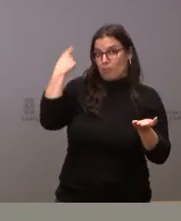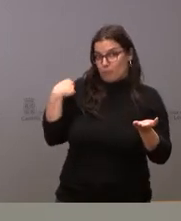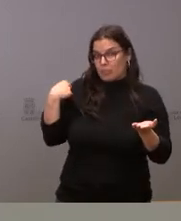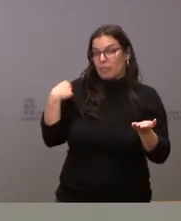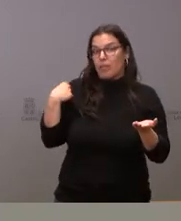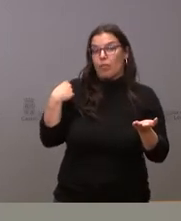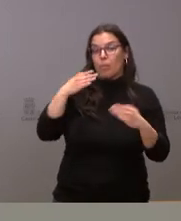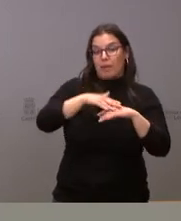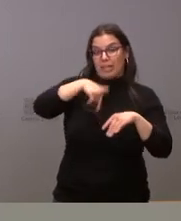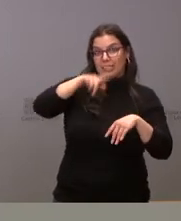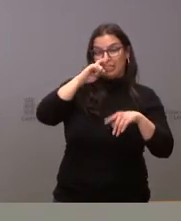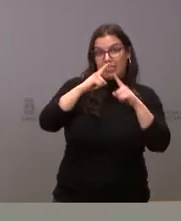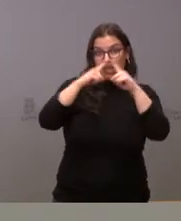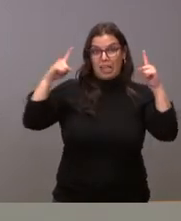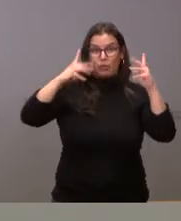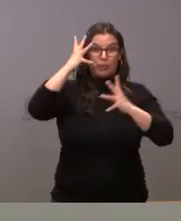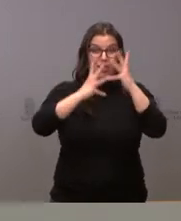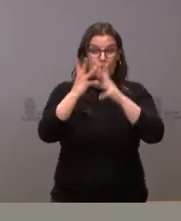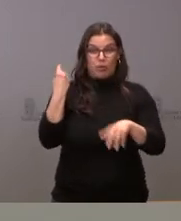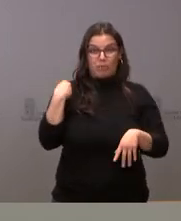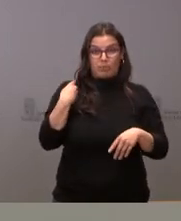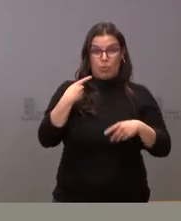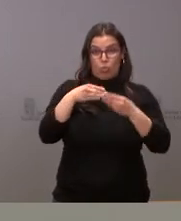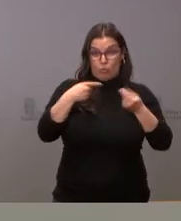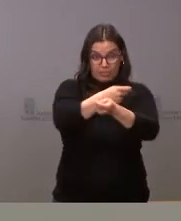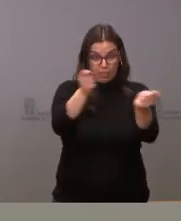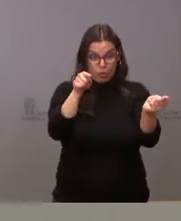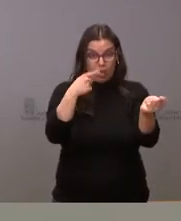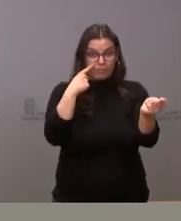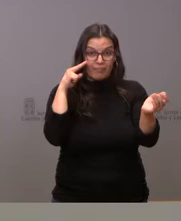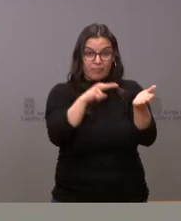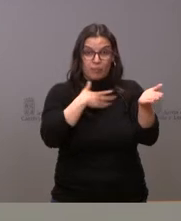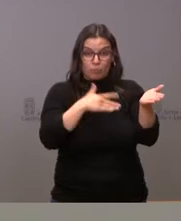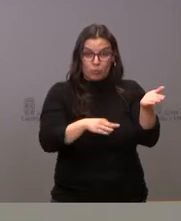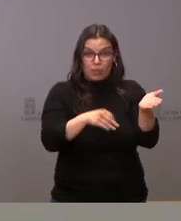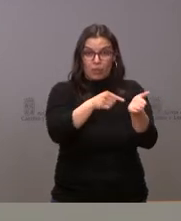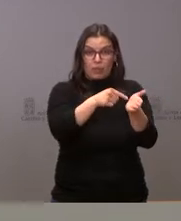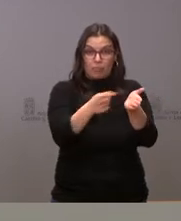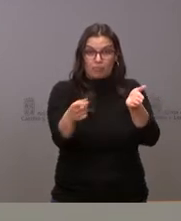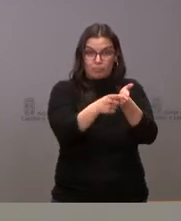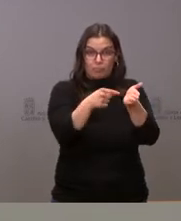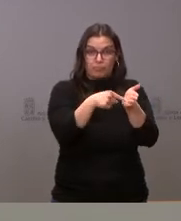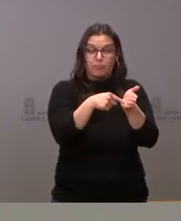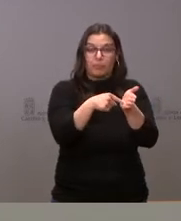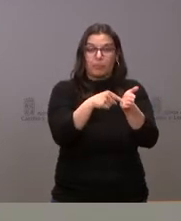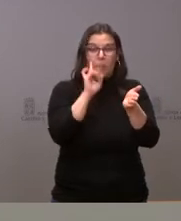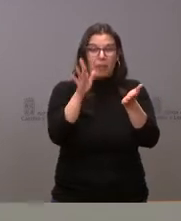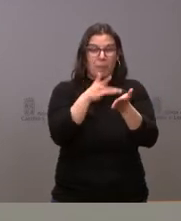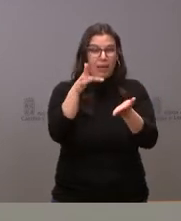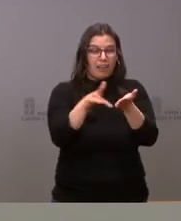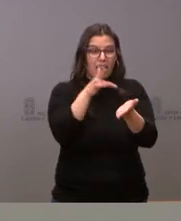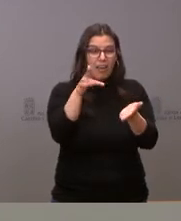este ejercicio, como ven ustedes en la documentación que les ha sido entregada, creo que es la página